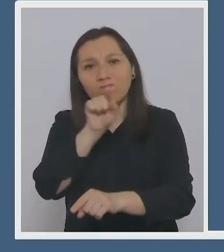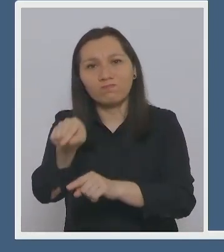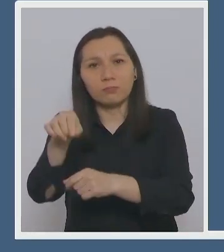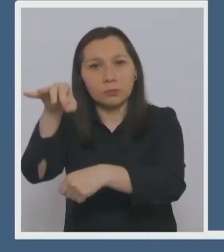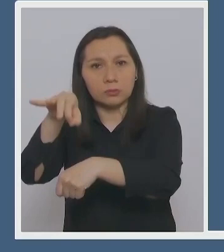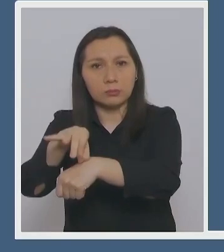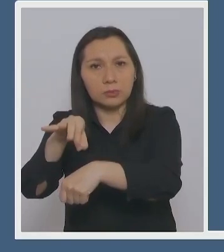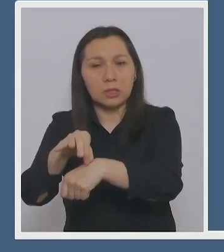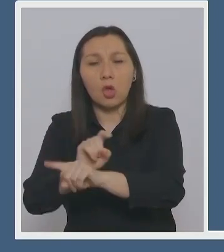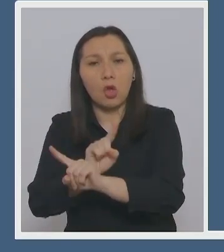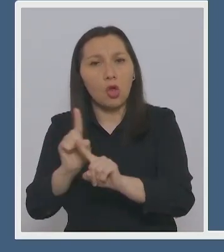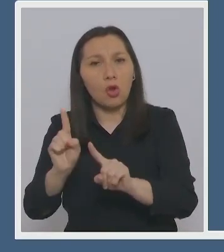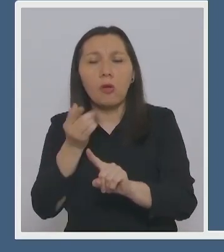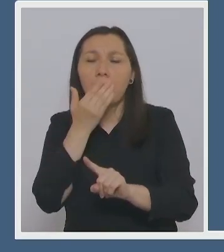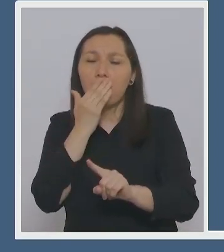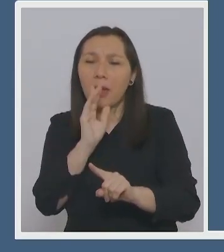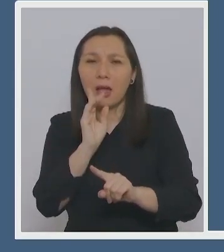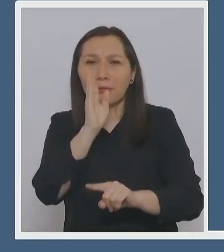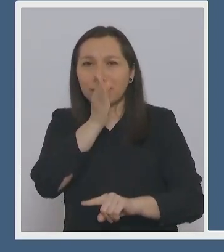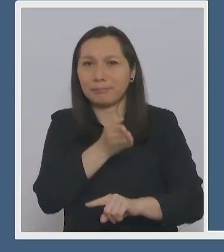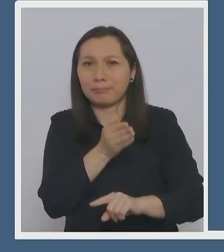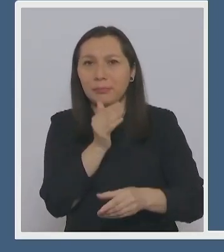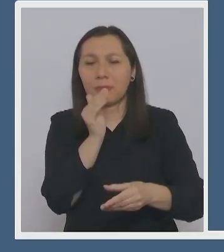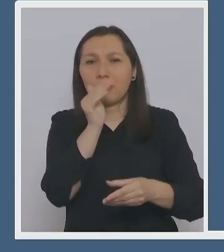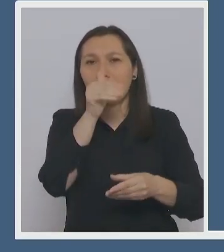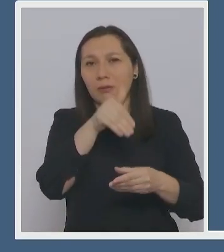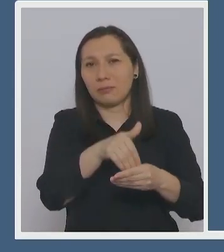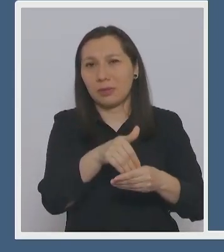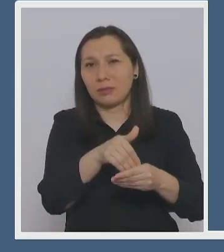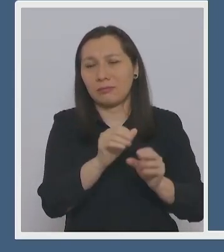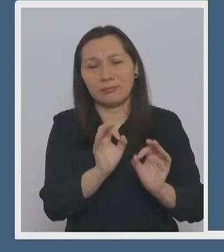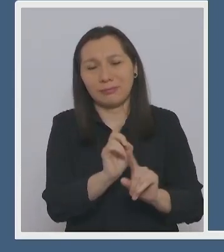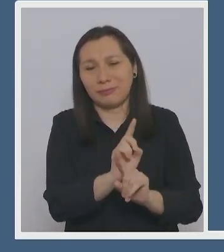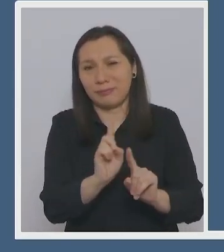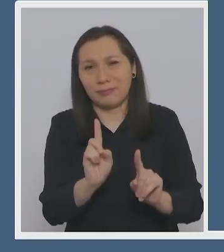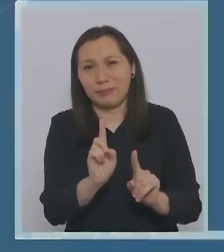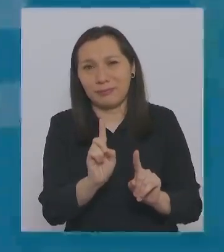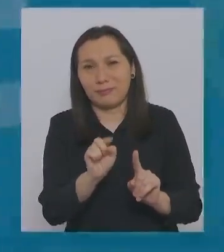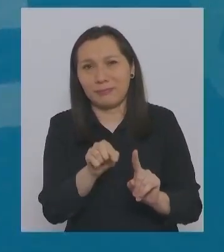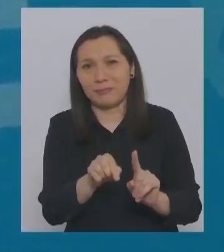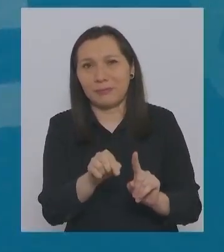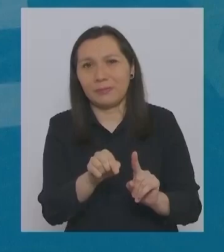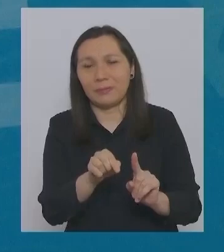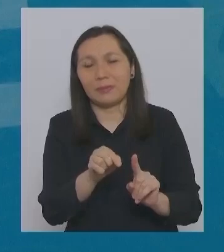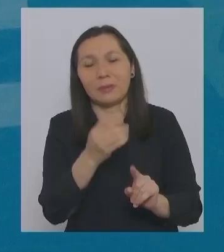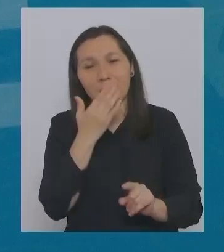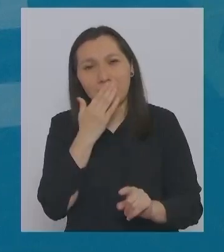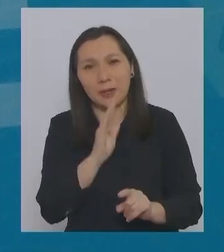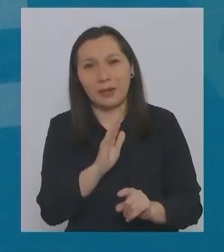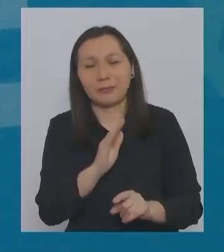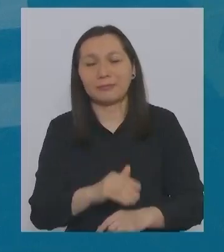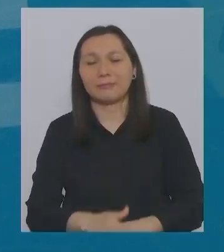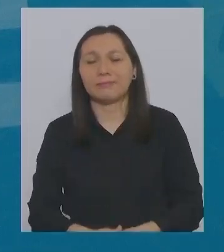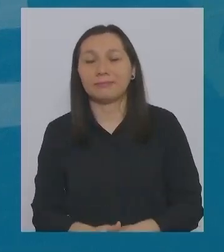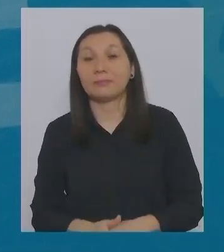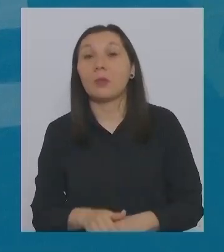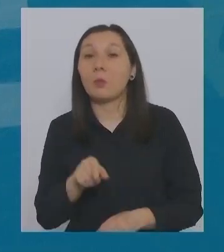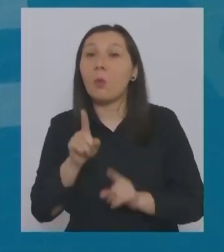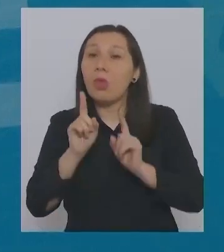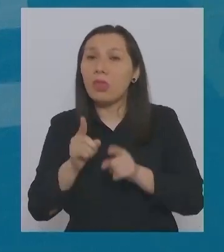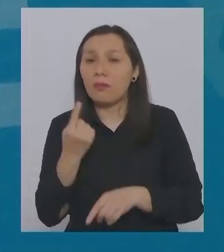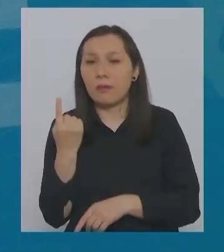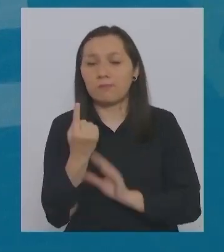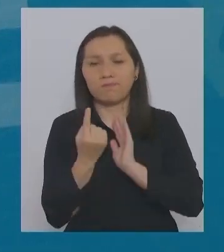médico. No es conveniente, definitivamente no es conveniente ir a votar. Y debes